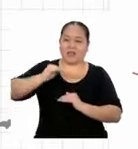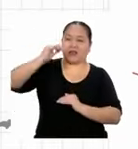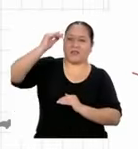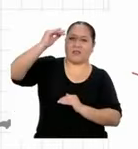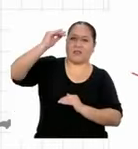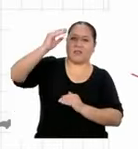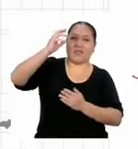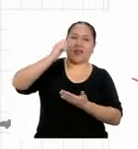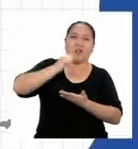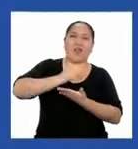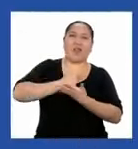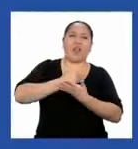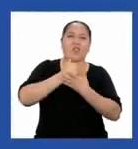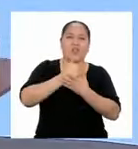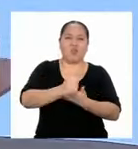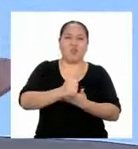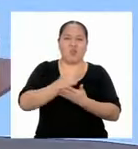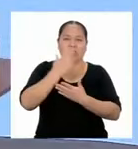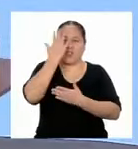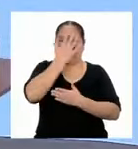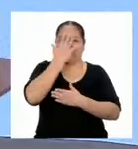sombras?